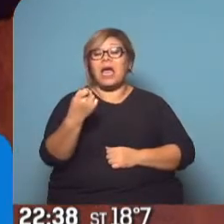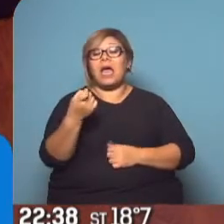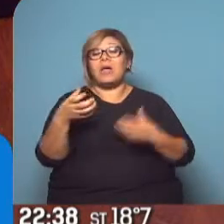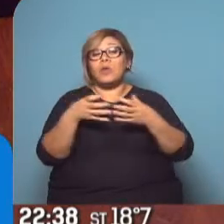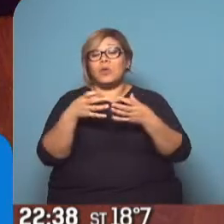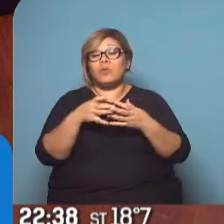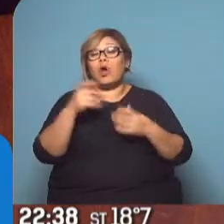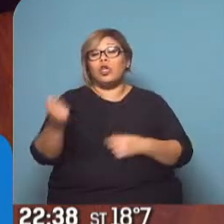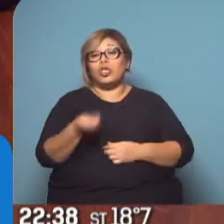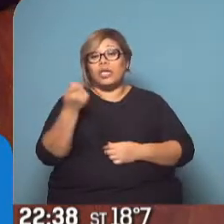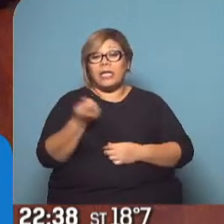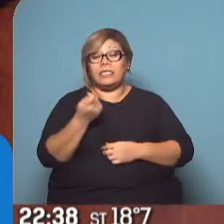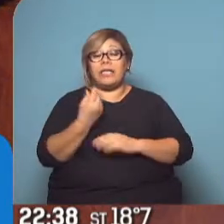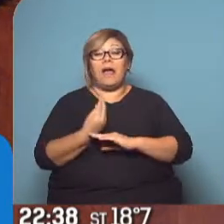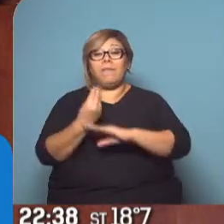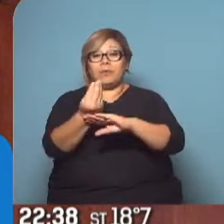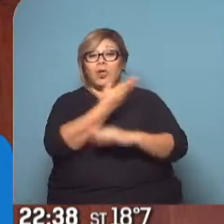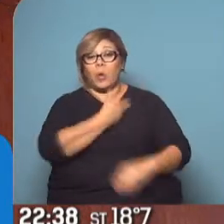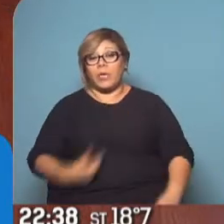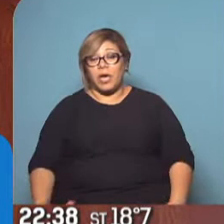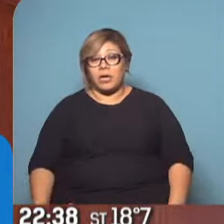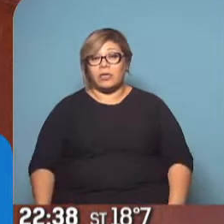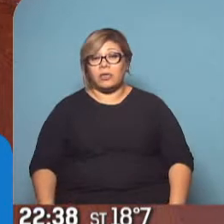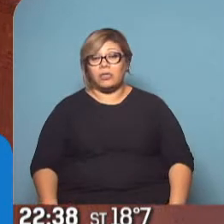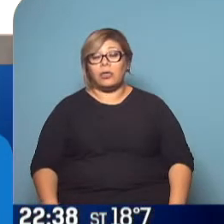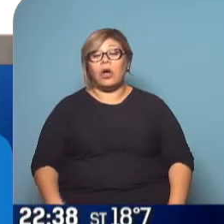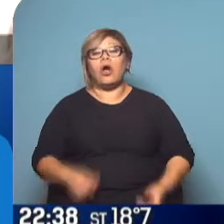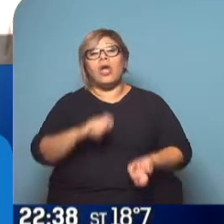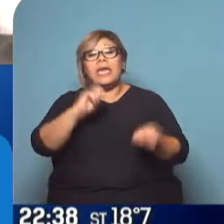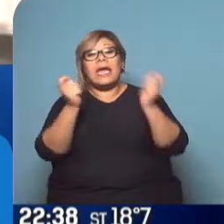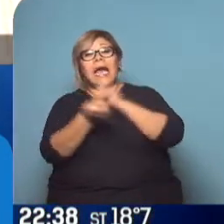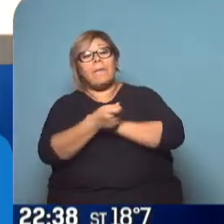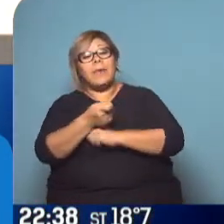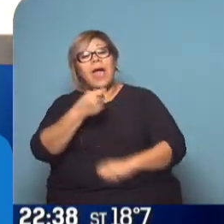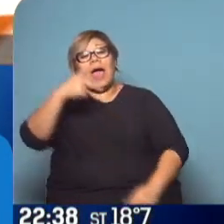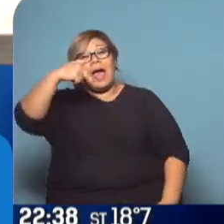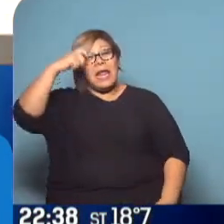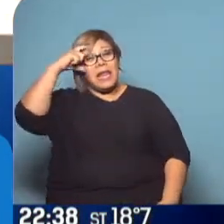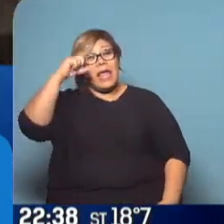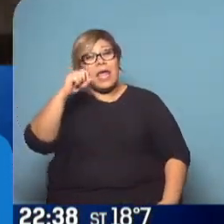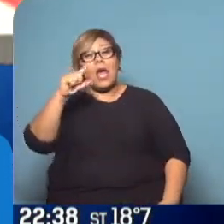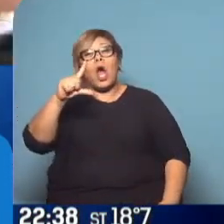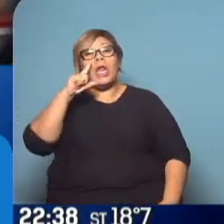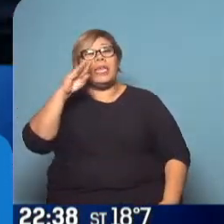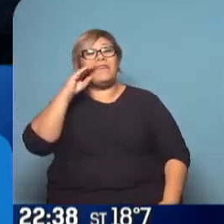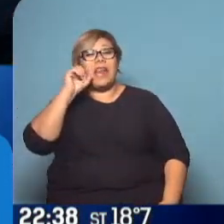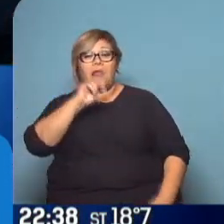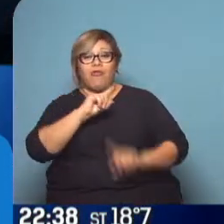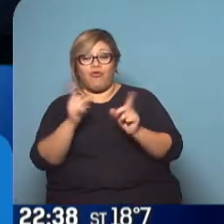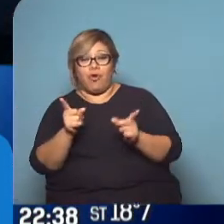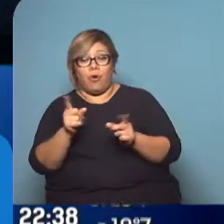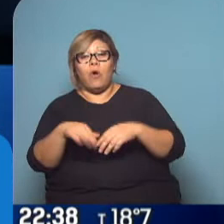siendo de socialdemócratas a directamente neoliberales. Por eso la propuesta es que ellos quieren participar directamente con